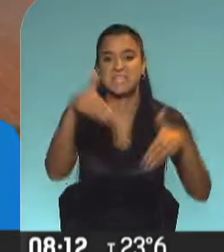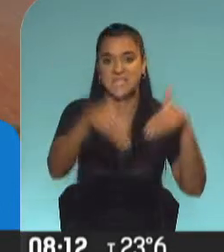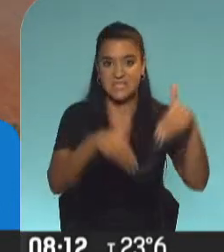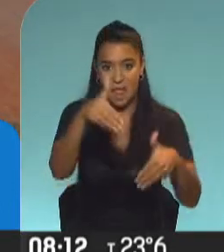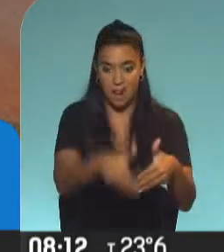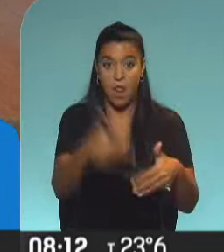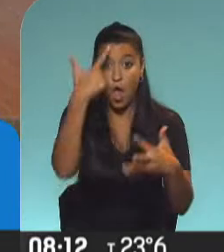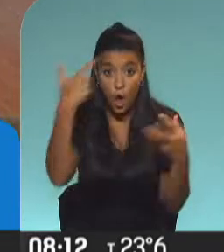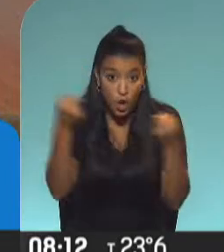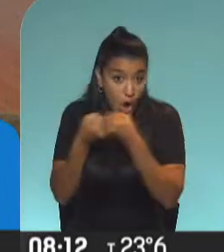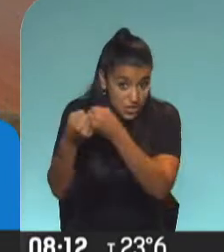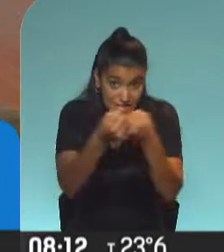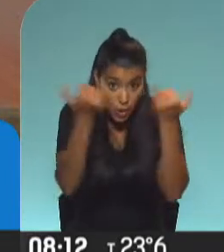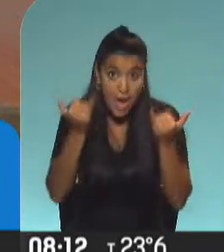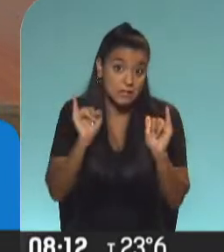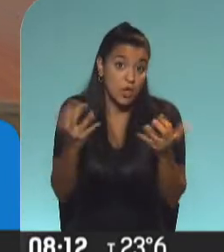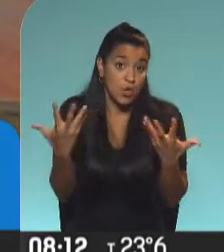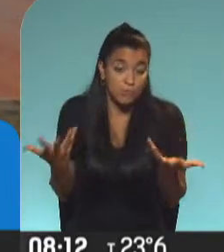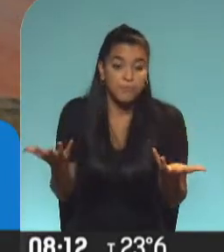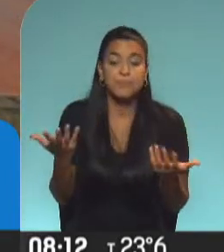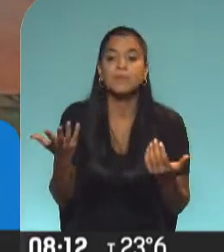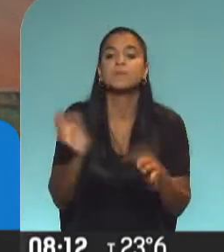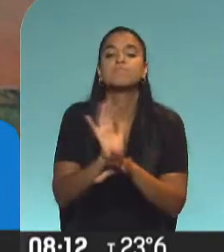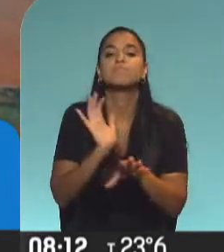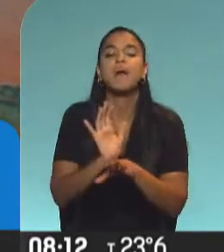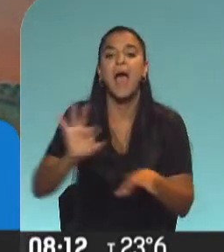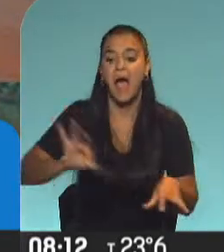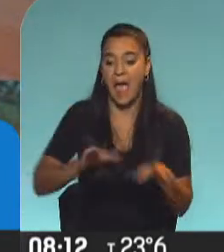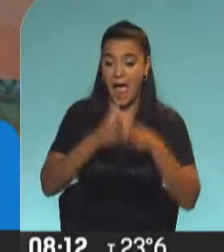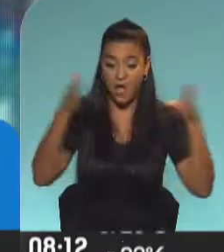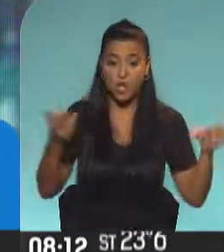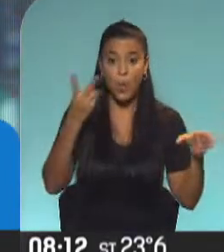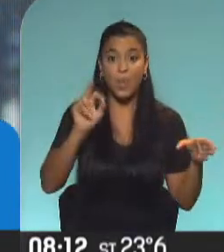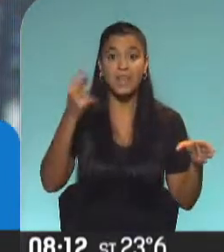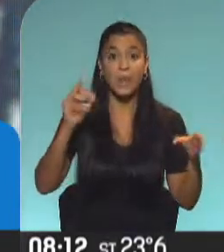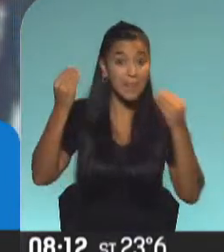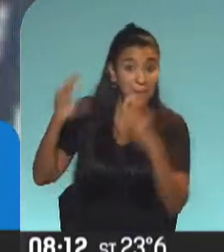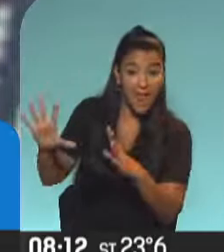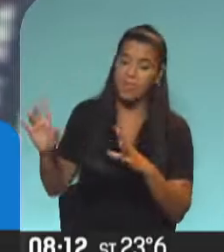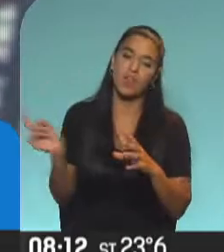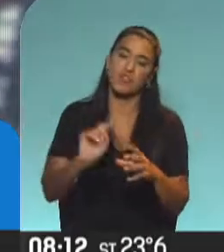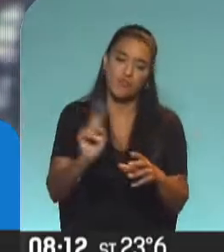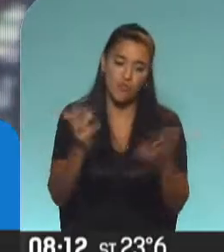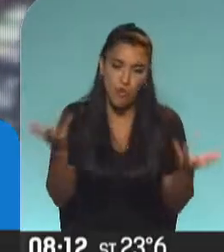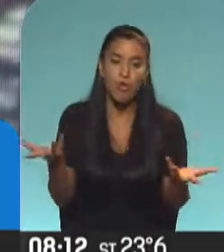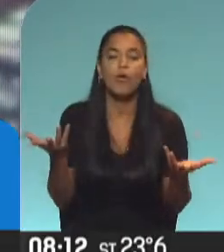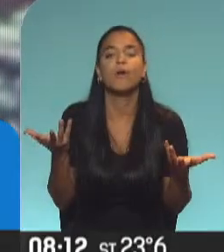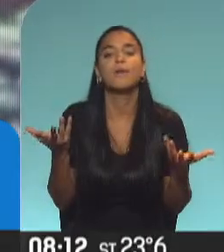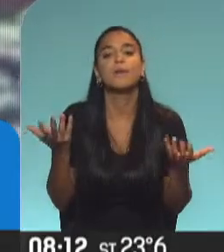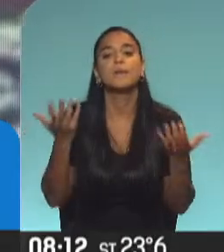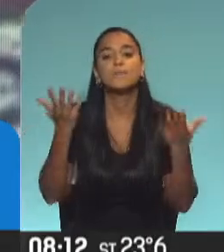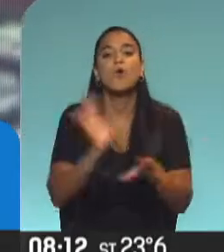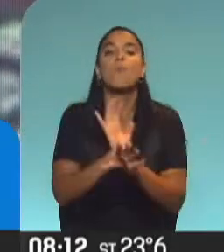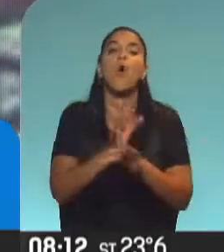consenso? Sí, claramente. ¿Se perdió el año 2020? Bueno, no. Lo que hubo fue, de alguna manera,